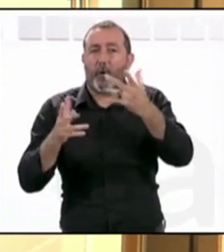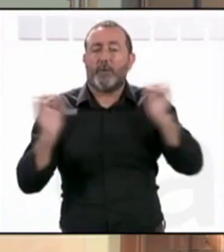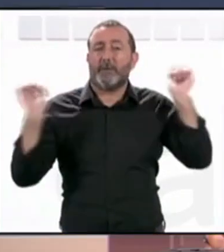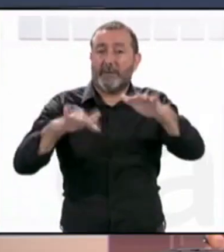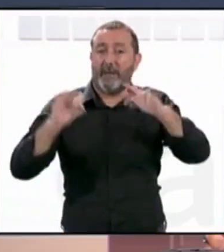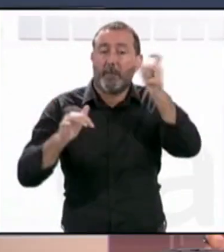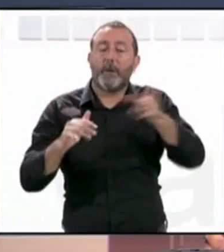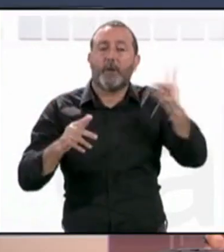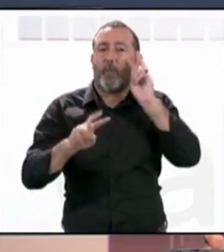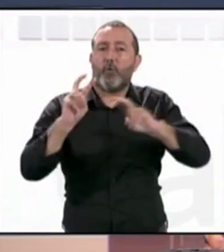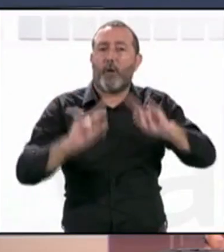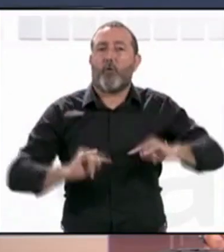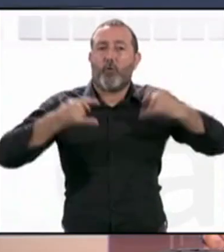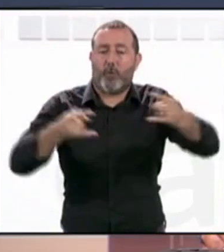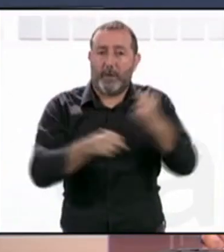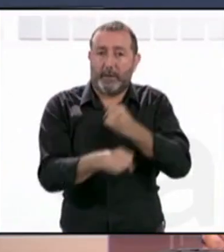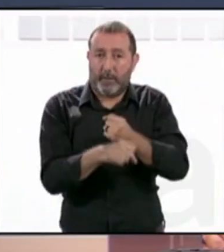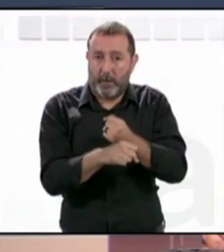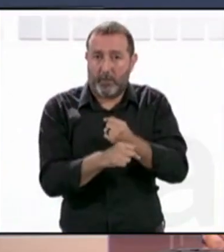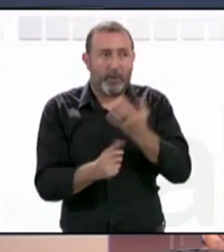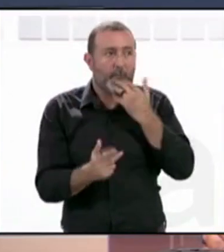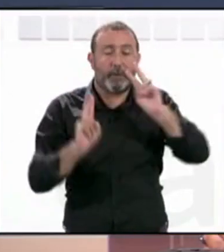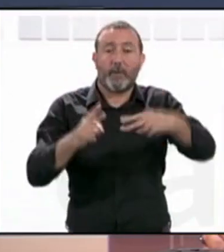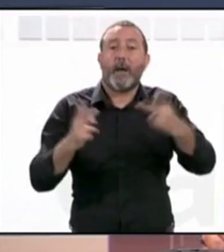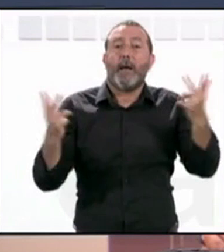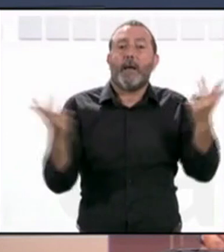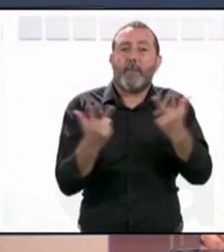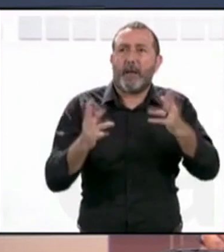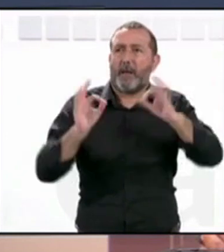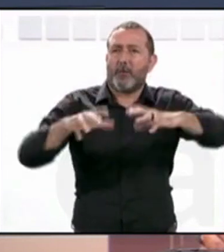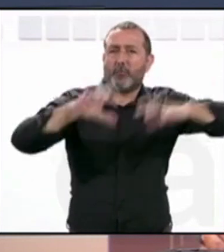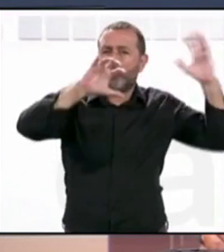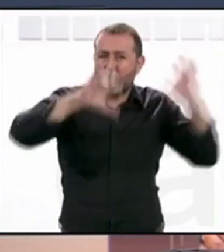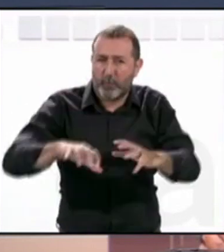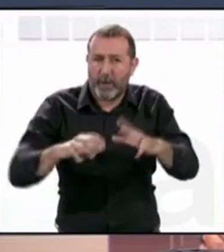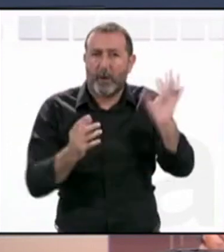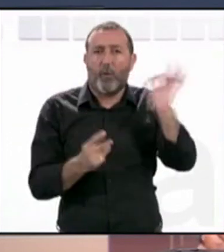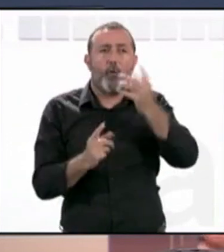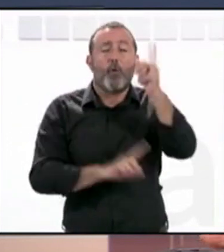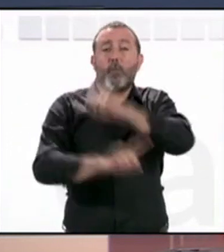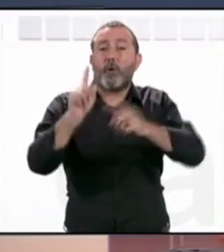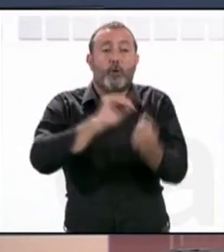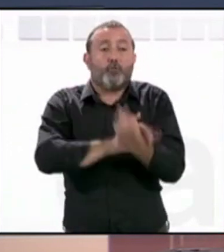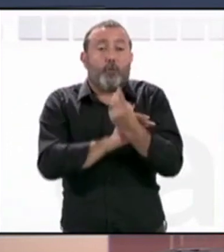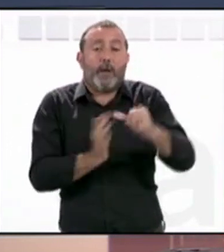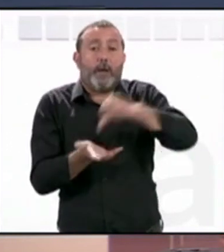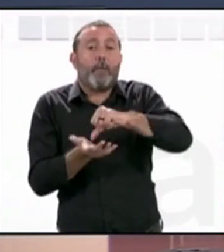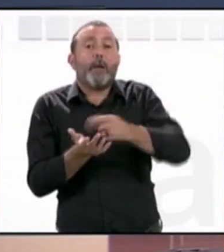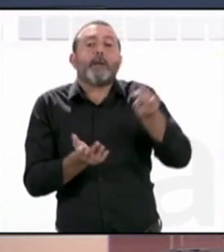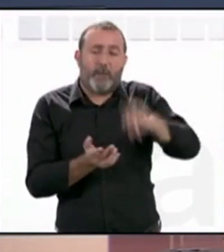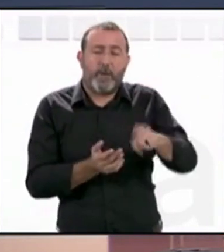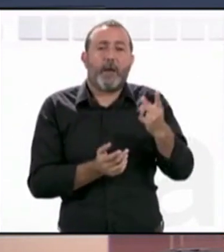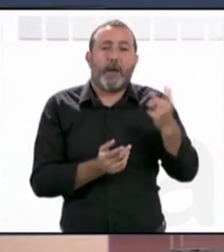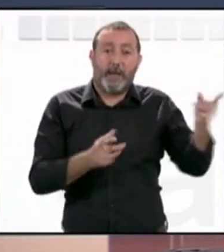afluencia. Ante una emergencia concreta de lluvias, de algún tipo de problema que surja en la ciudad, pues también